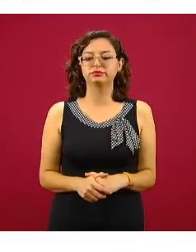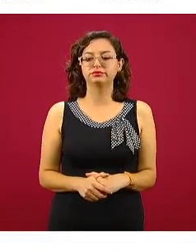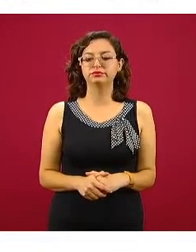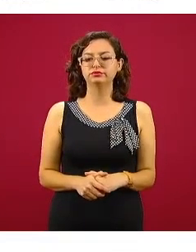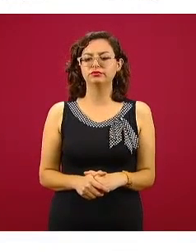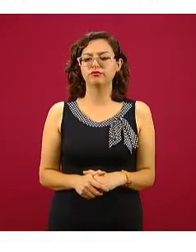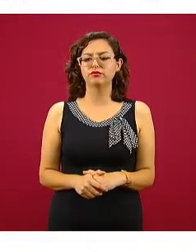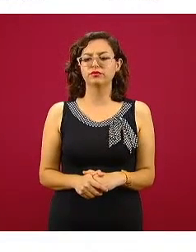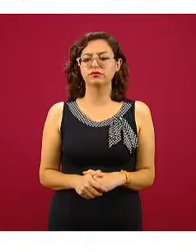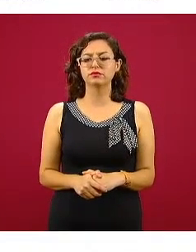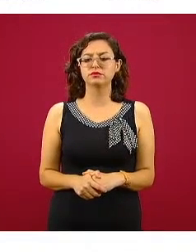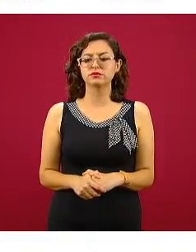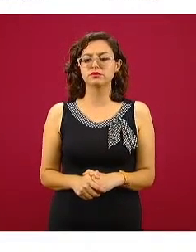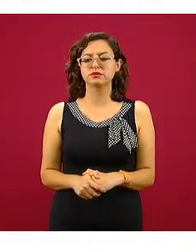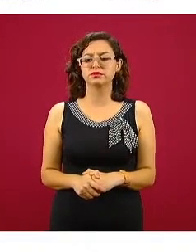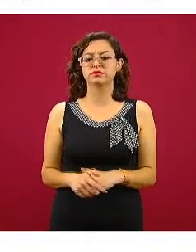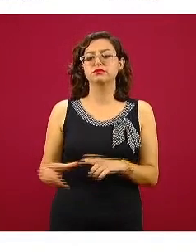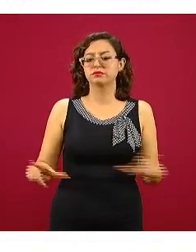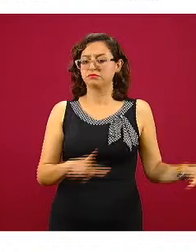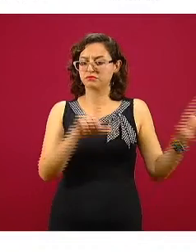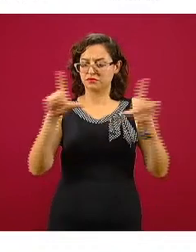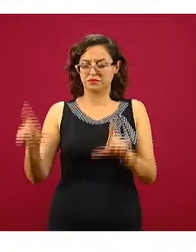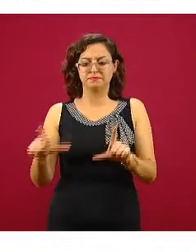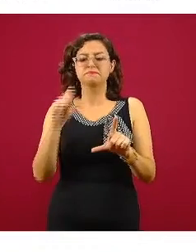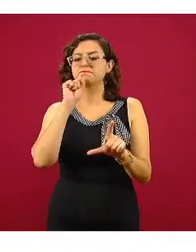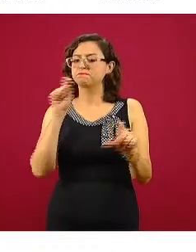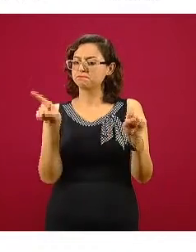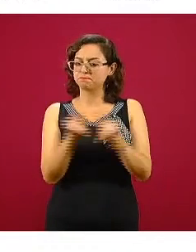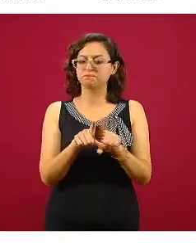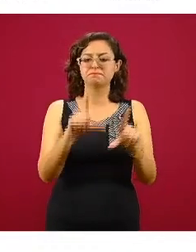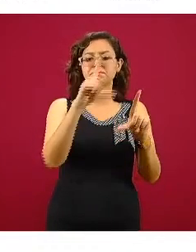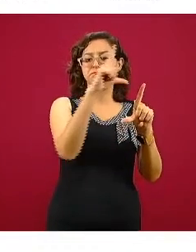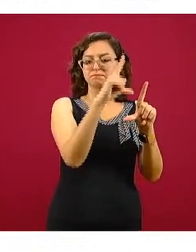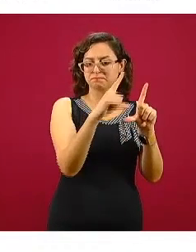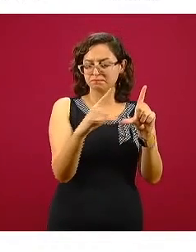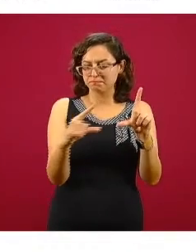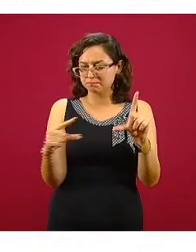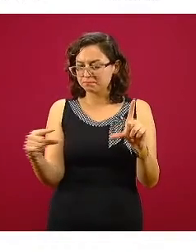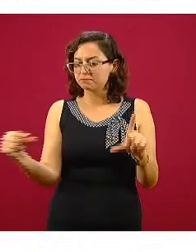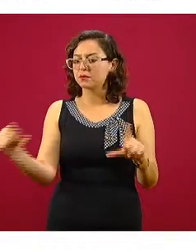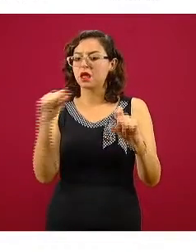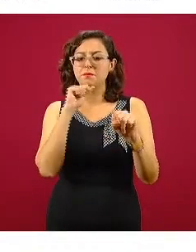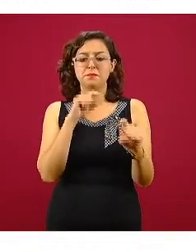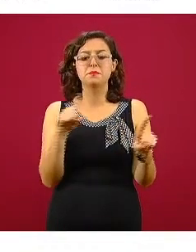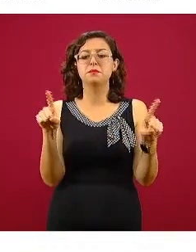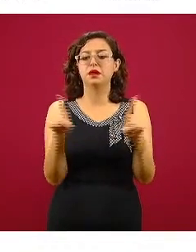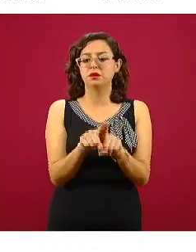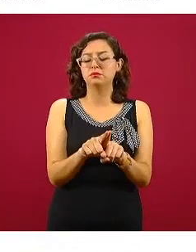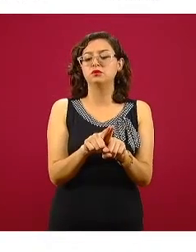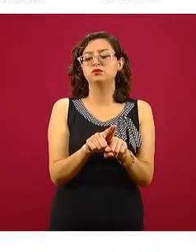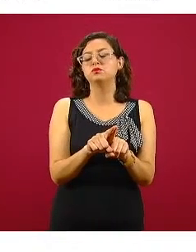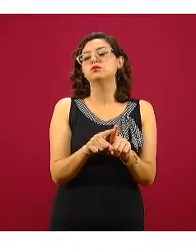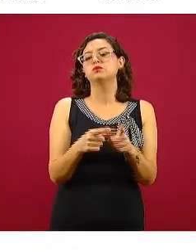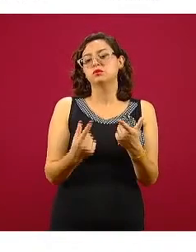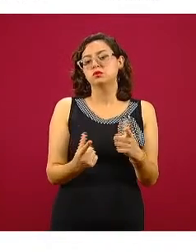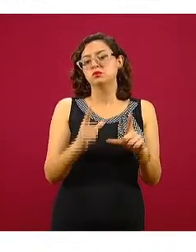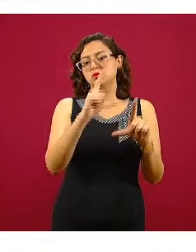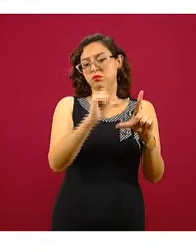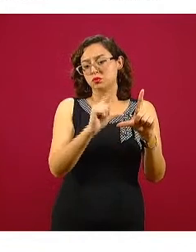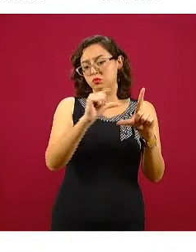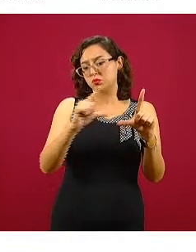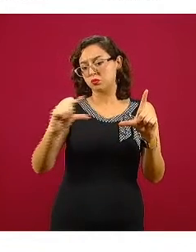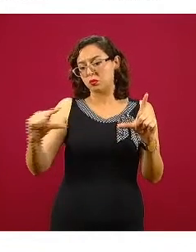En la siguiente diapositiva vemos estas tasas, también distribuidas en columnas, por orden ascendente para que se pueda